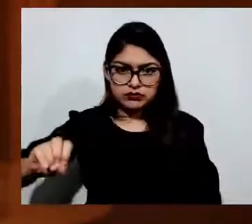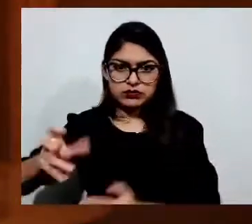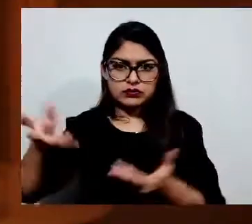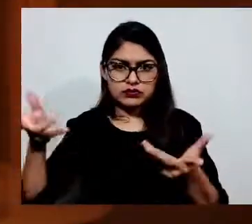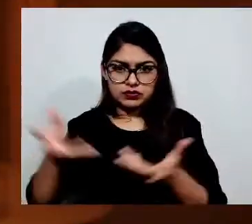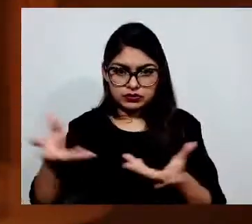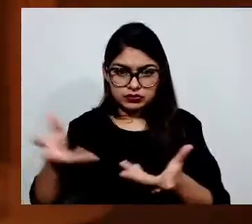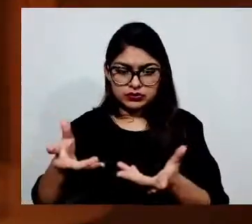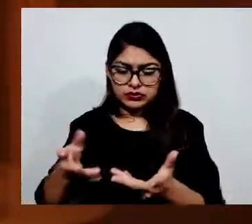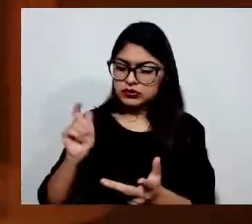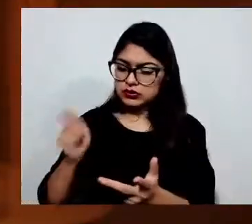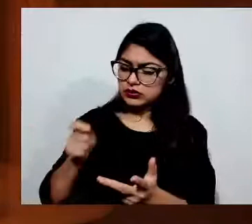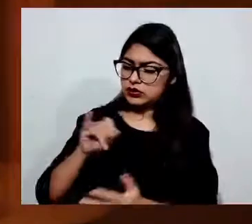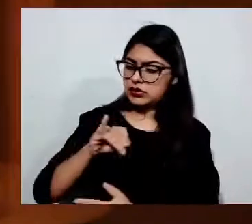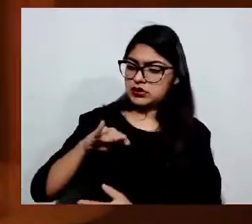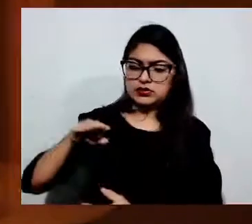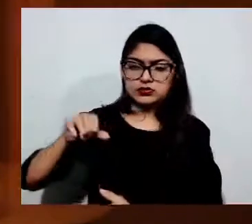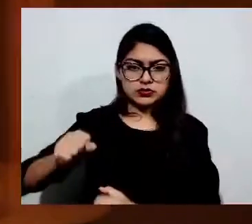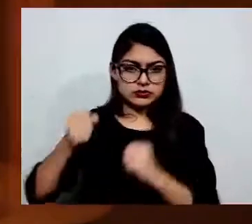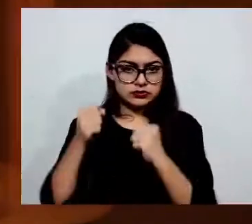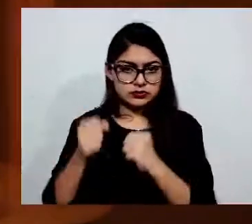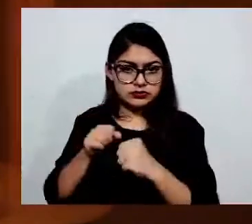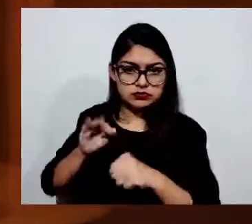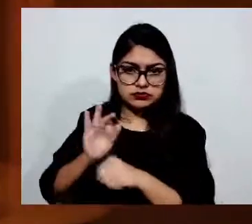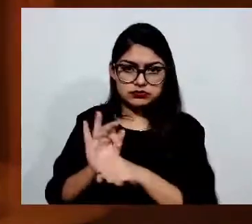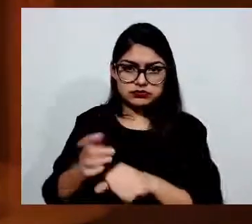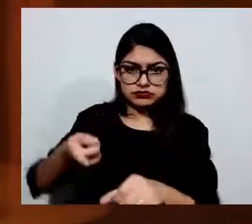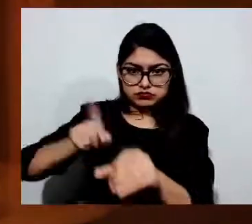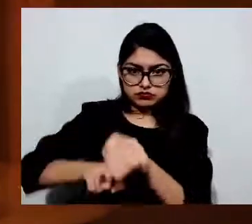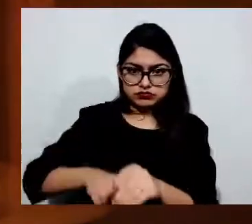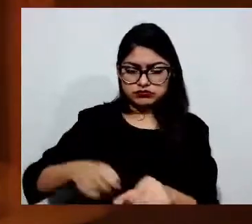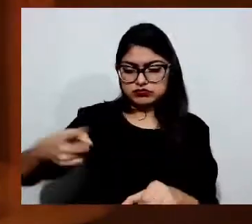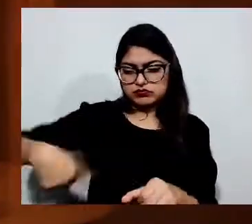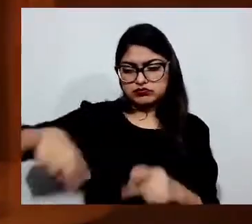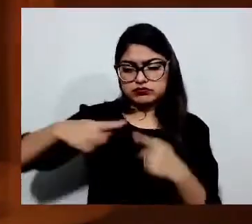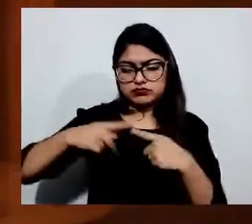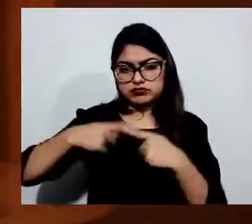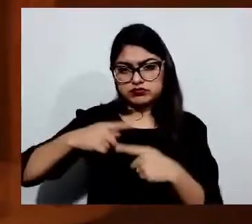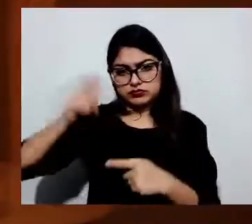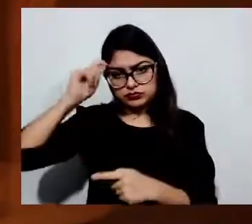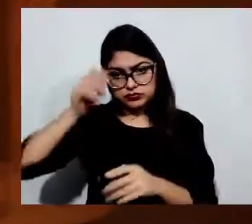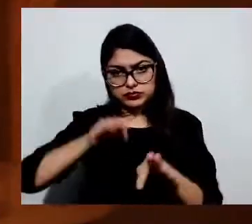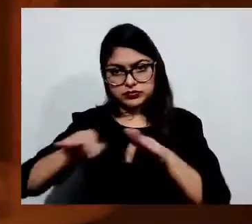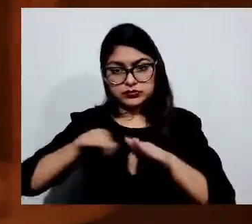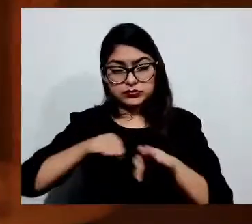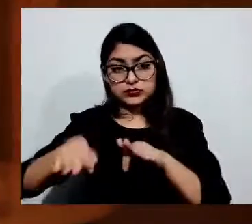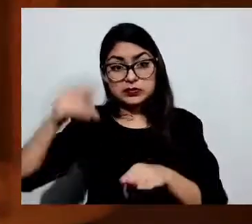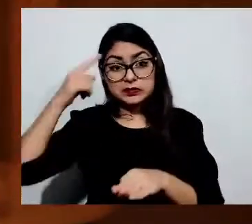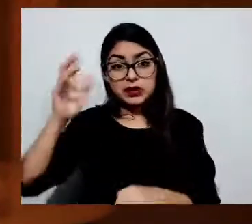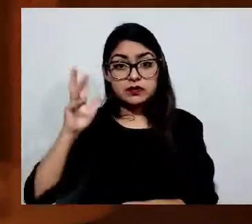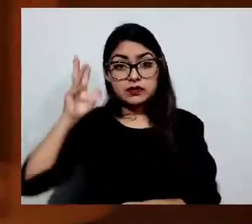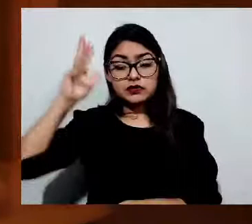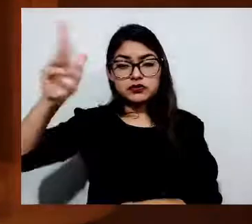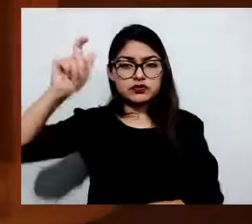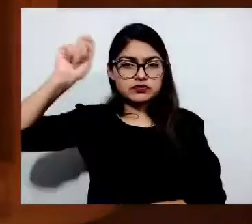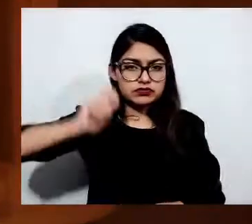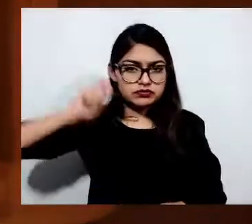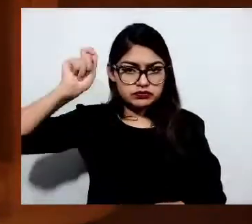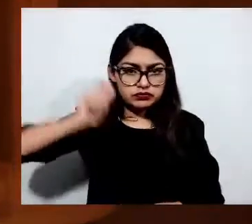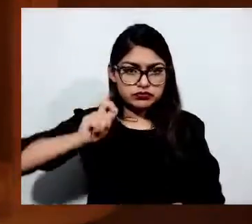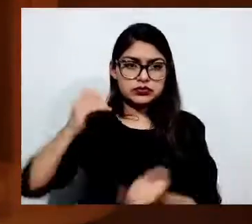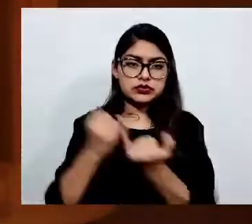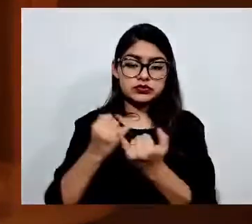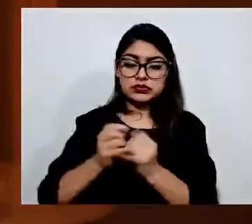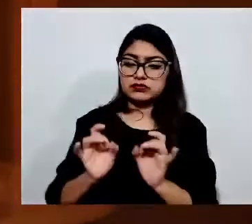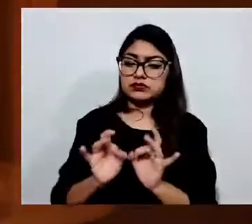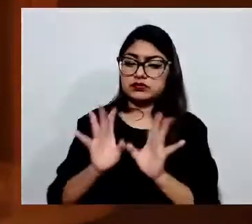las personas trabajadoras del hogar el tener un fondo para el retiro, pensión por invalidez y vida y protección en el